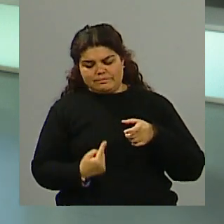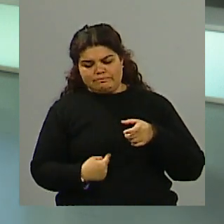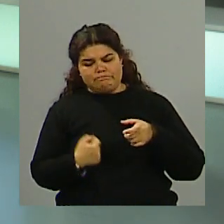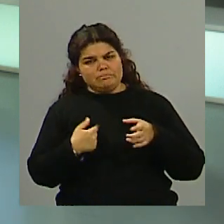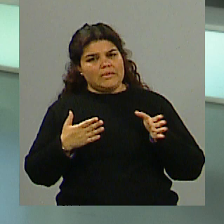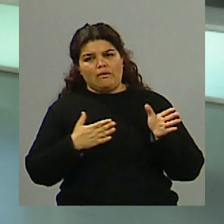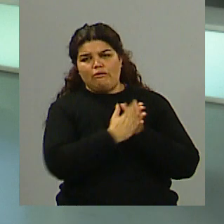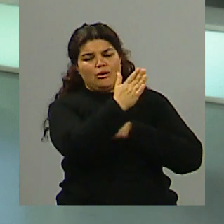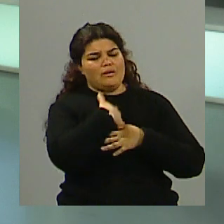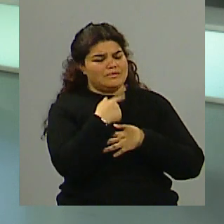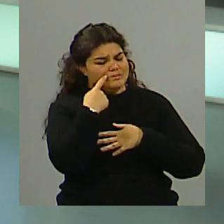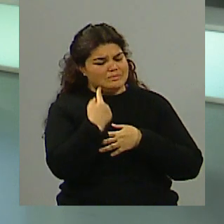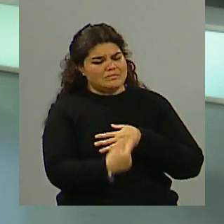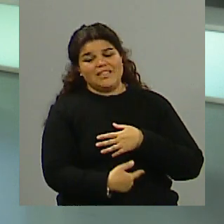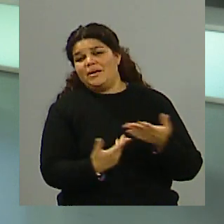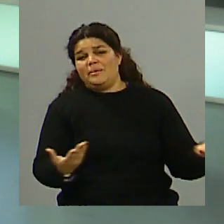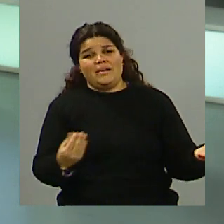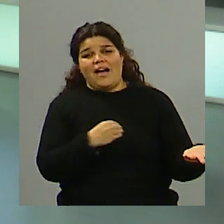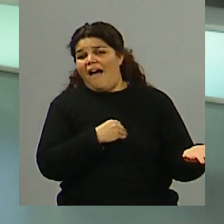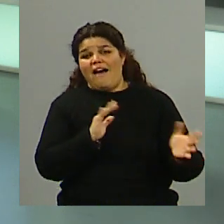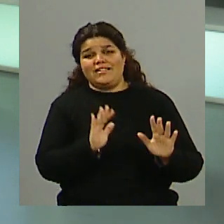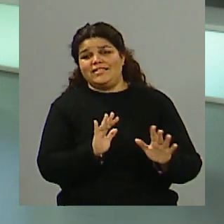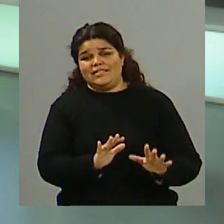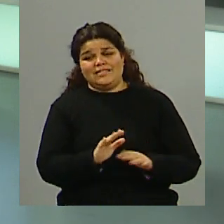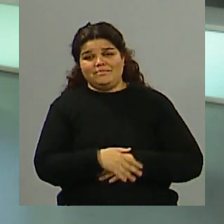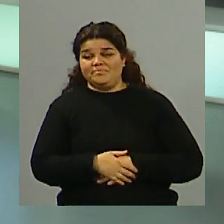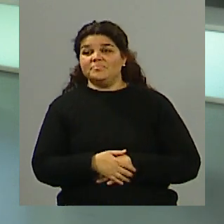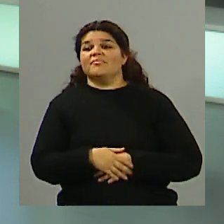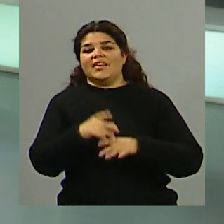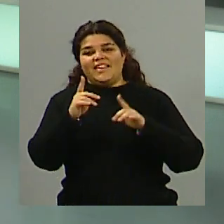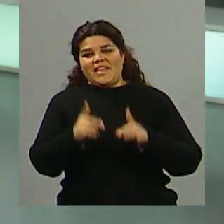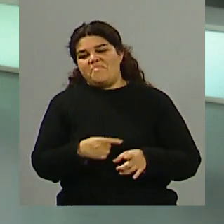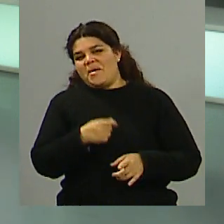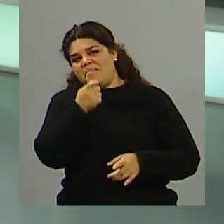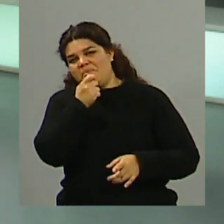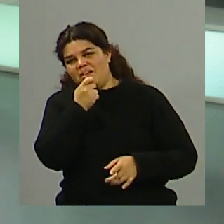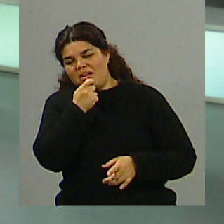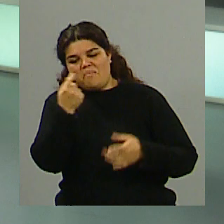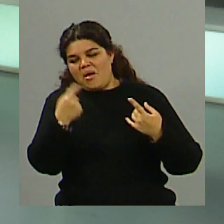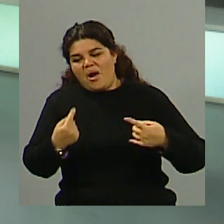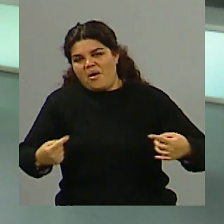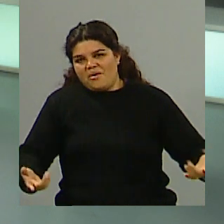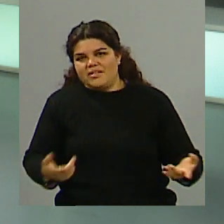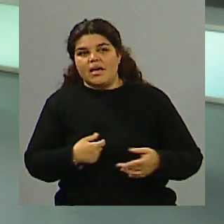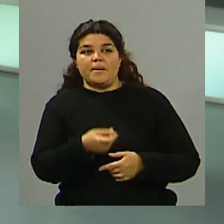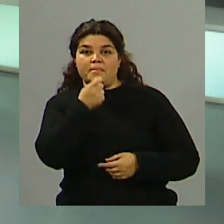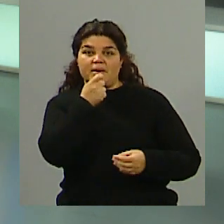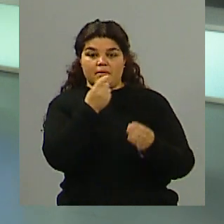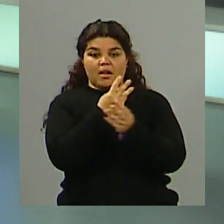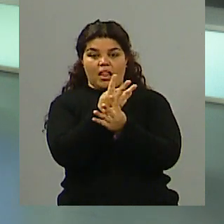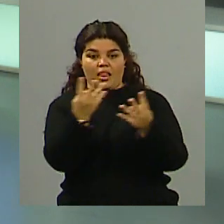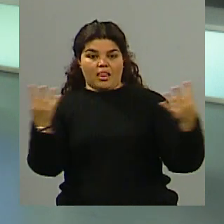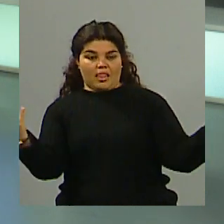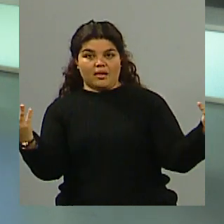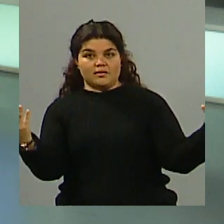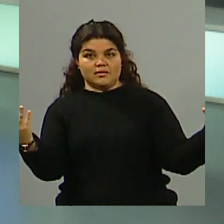termine pronto este debate. Bueno, pero, y por ahí, cuestiones más folclóricas que vos ves, mientras adentro los candidatos se están matando, afuera los